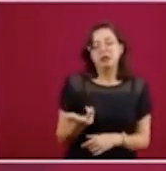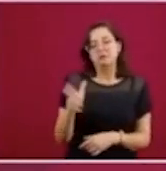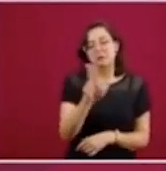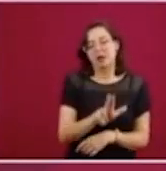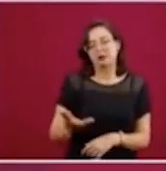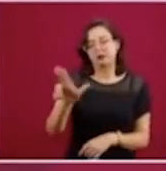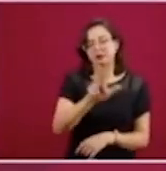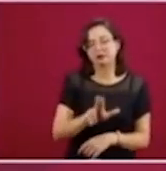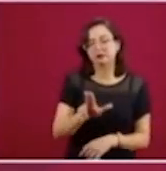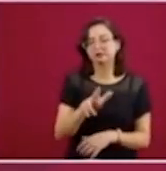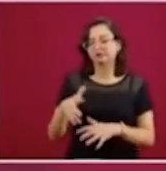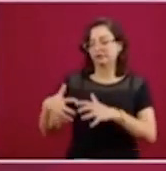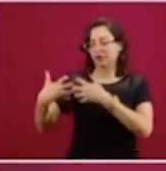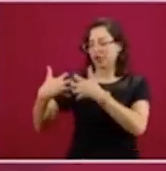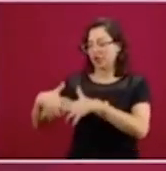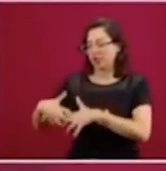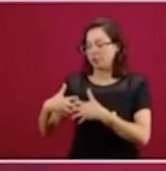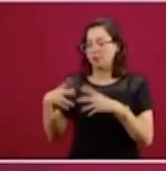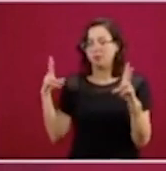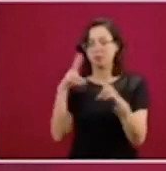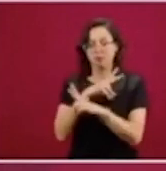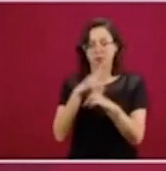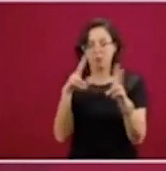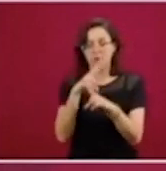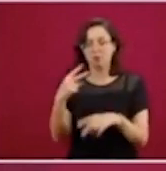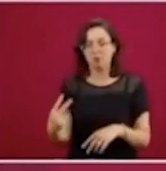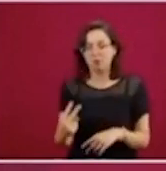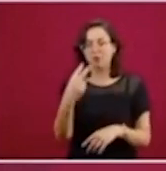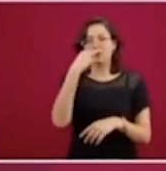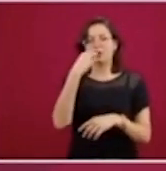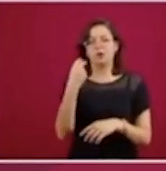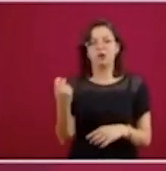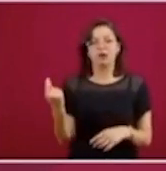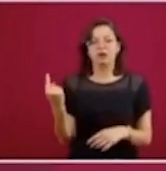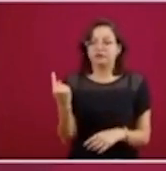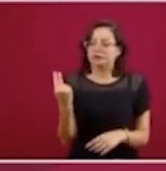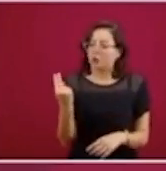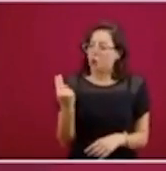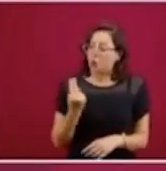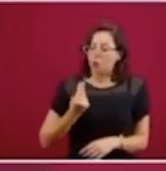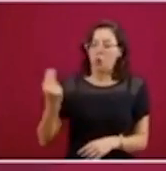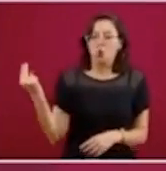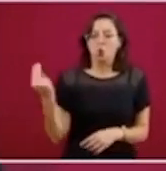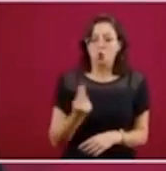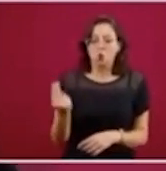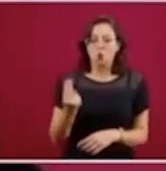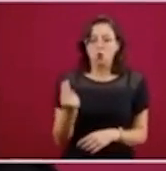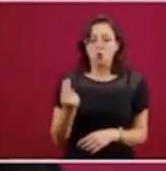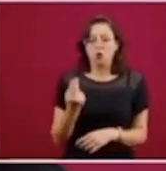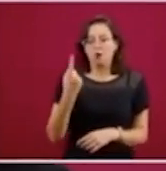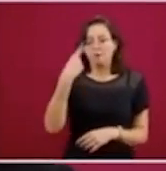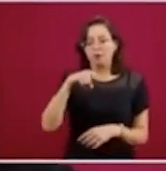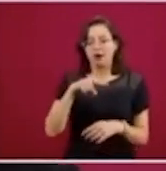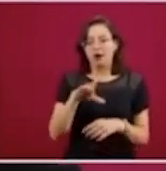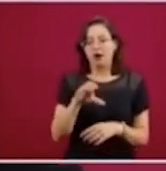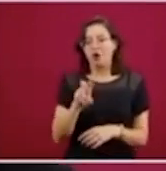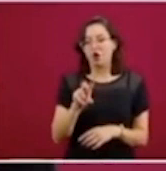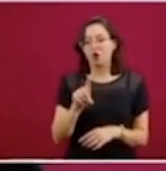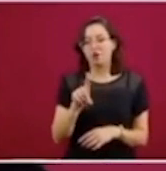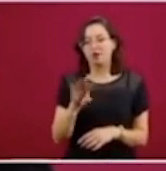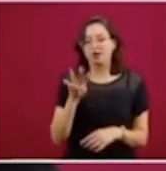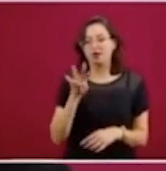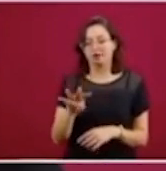que son necesarios para la estrategia que se ha diseñado para hacer frente al COVID-19.